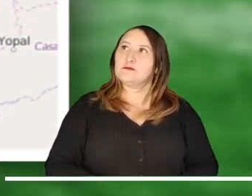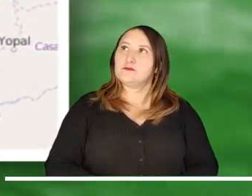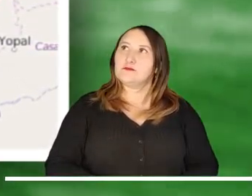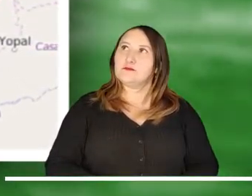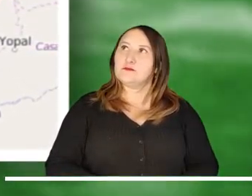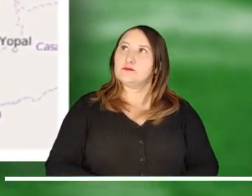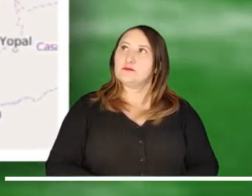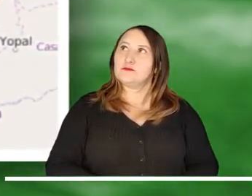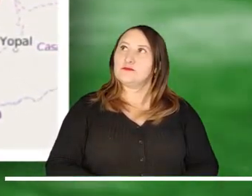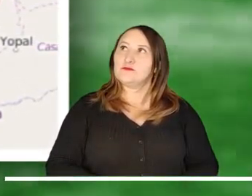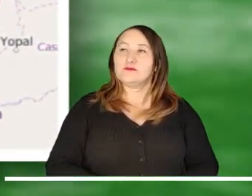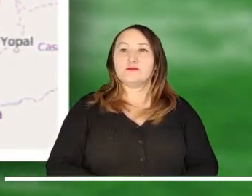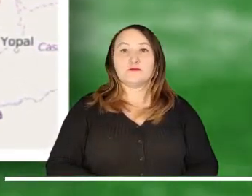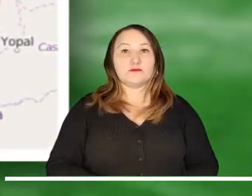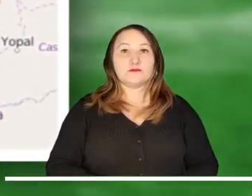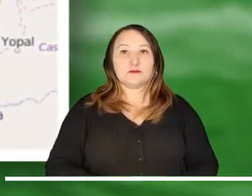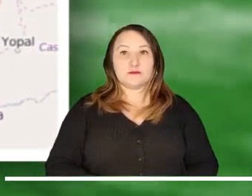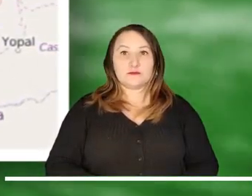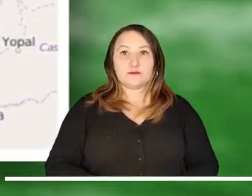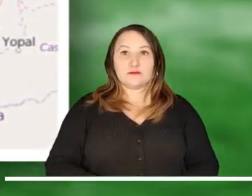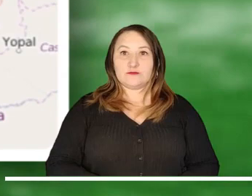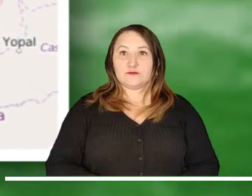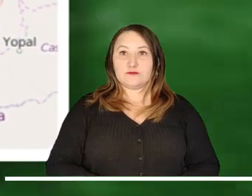Nechí a la altura de Zaragoza.